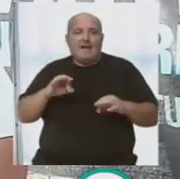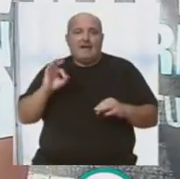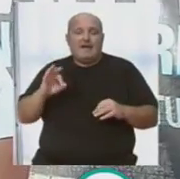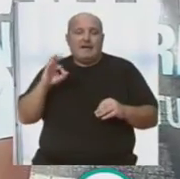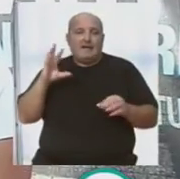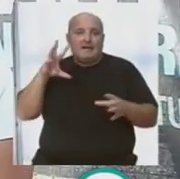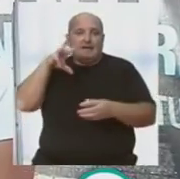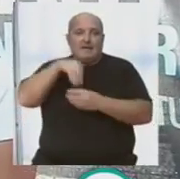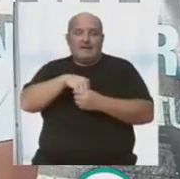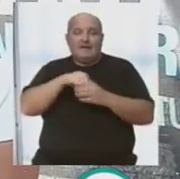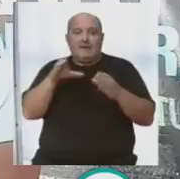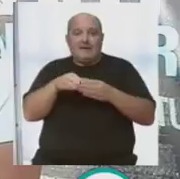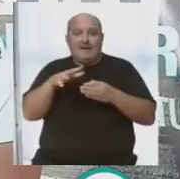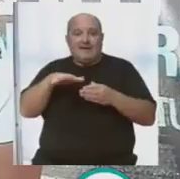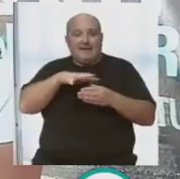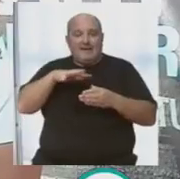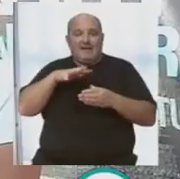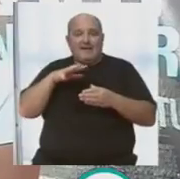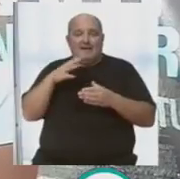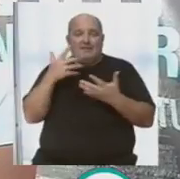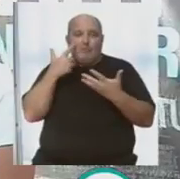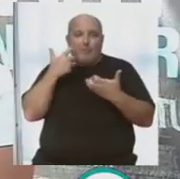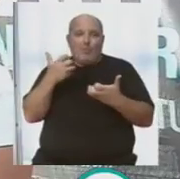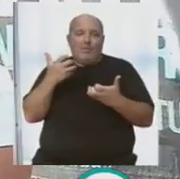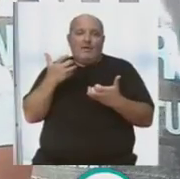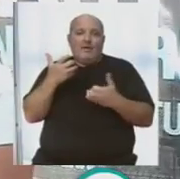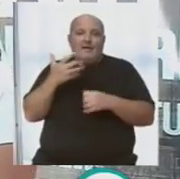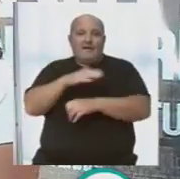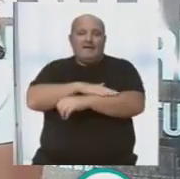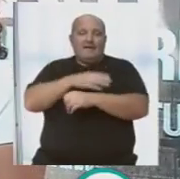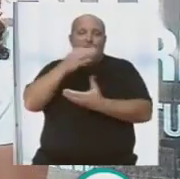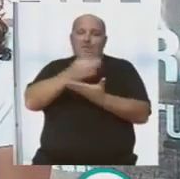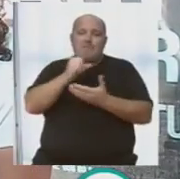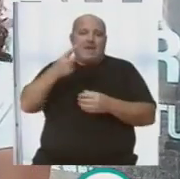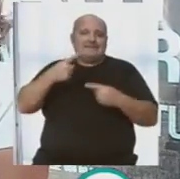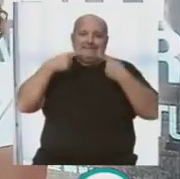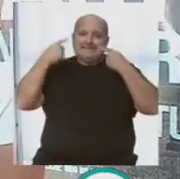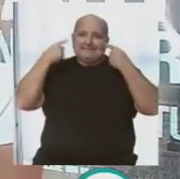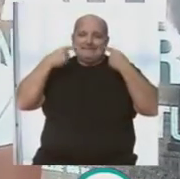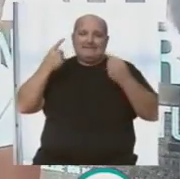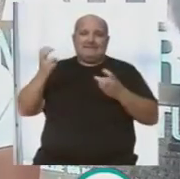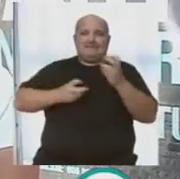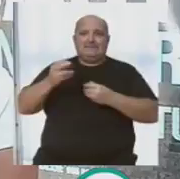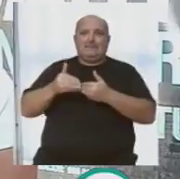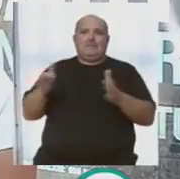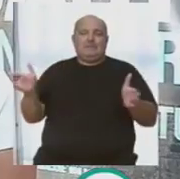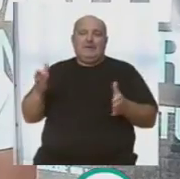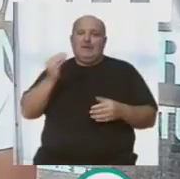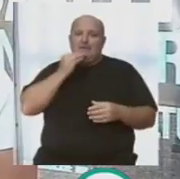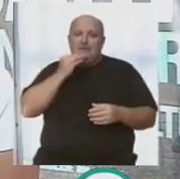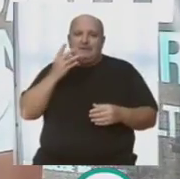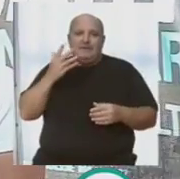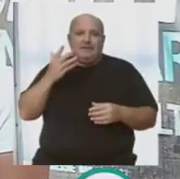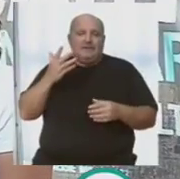dentro de lo que es el mapa nacional, el mapa del Estado, la ciudad que sintetiza todo. Toda la ideología, toda